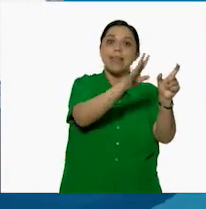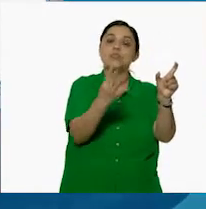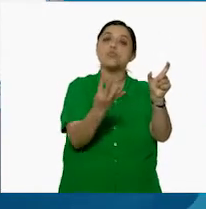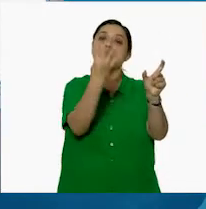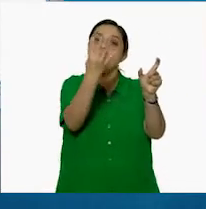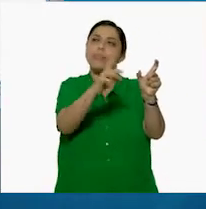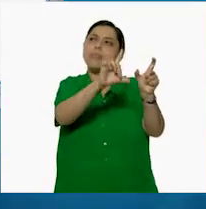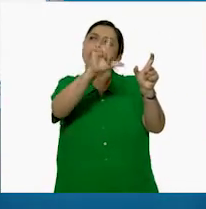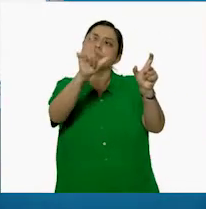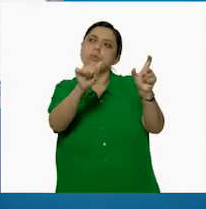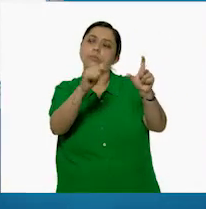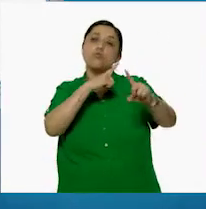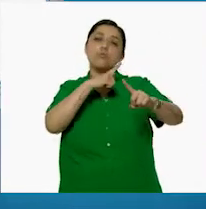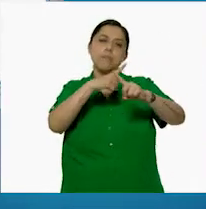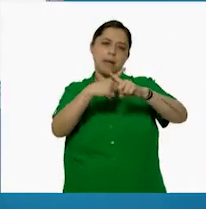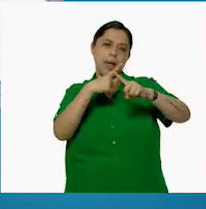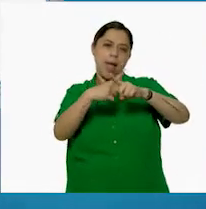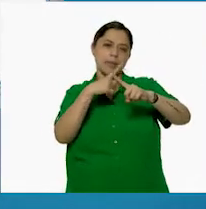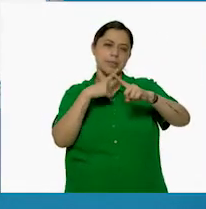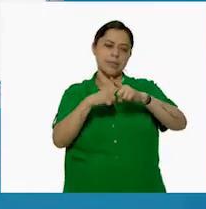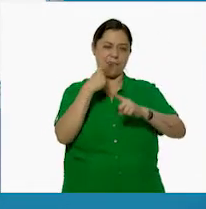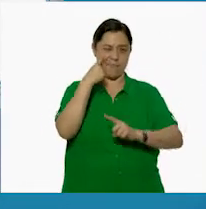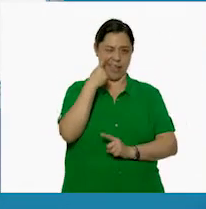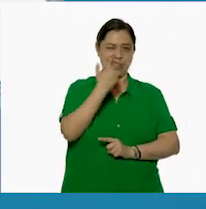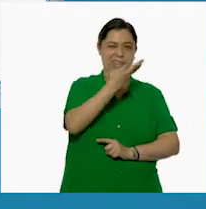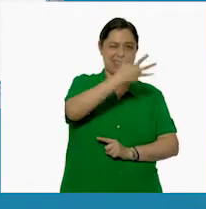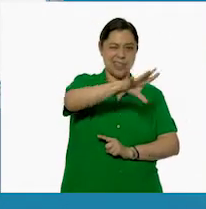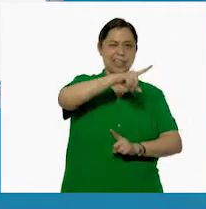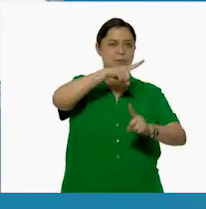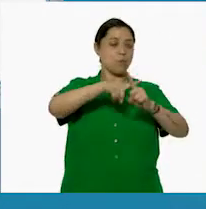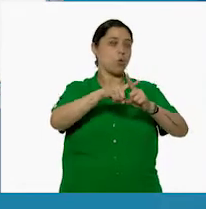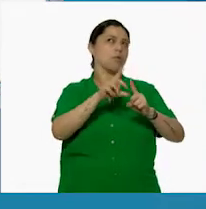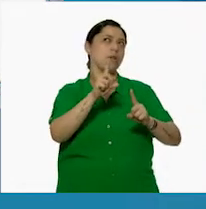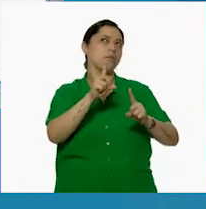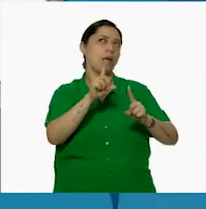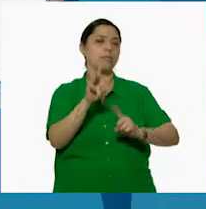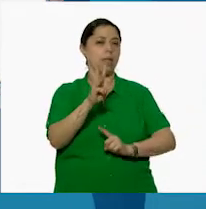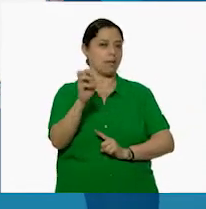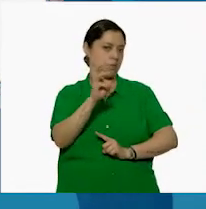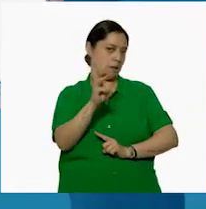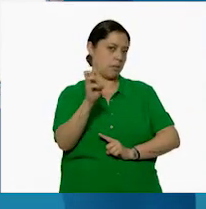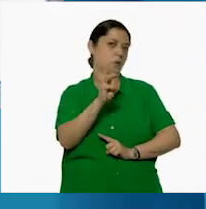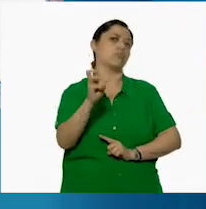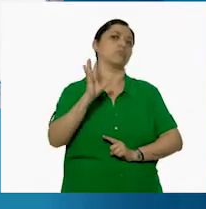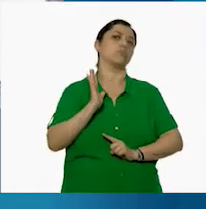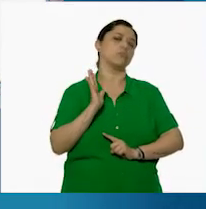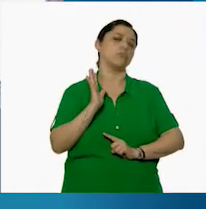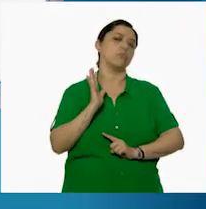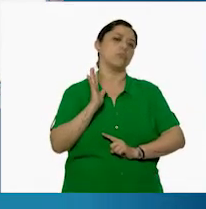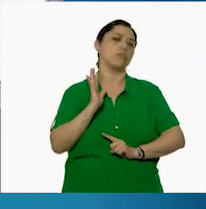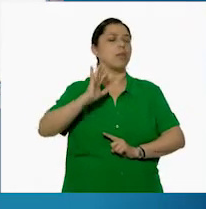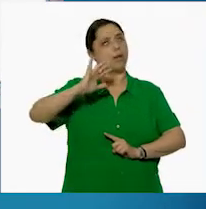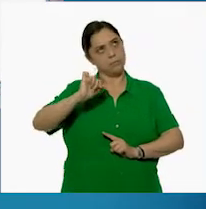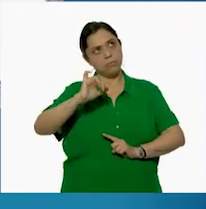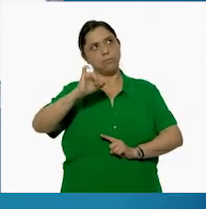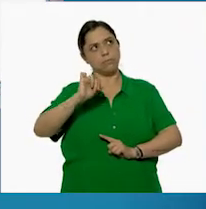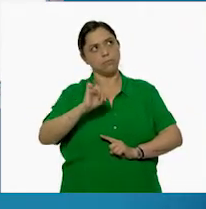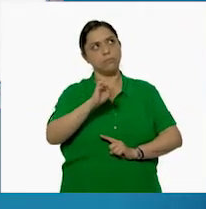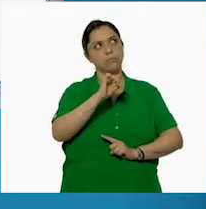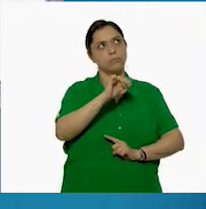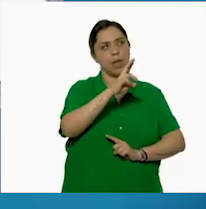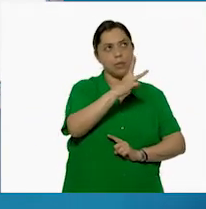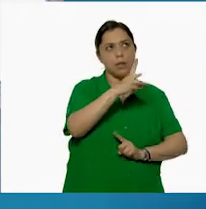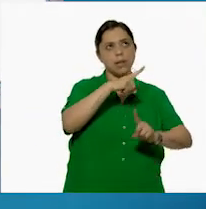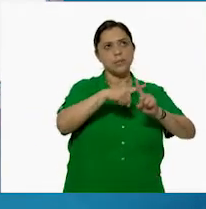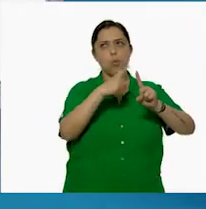multiplicas. A ver, ¿cuánto es 10 por 30? 300. Sí, sí, porque 3 por 1 es igual a 3.